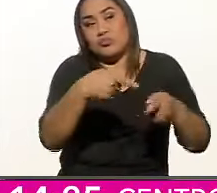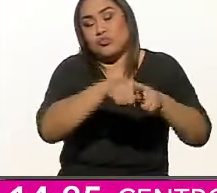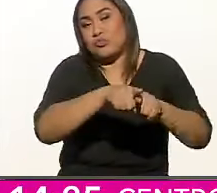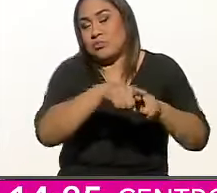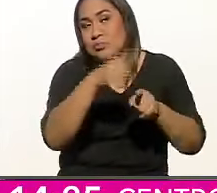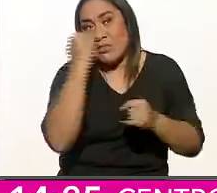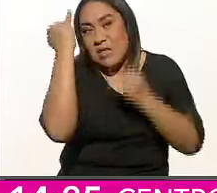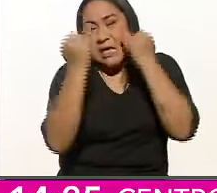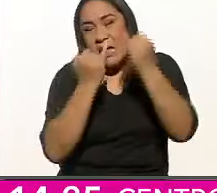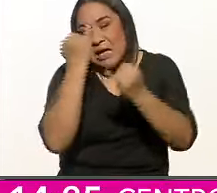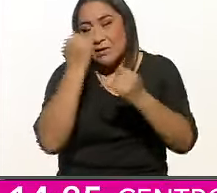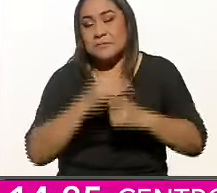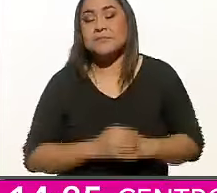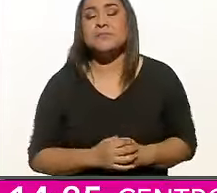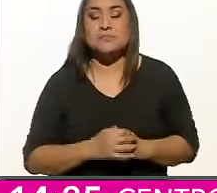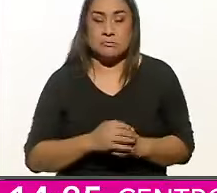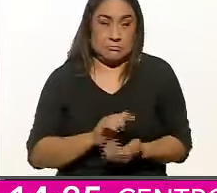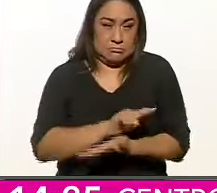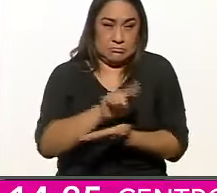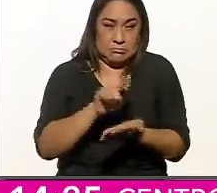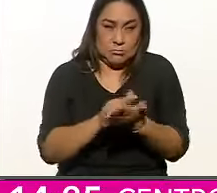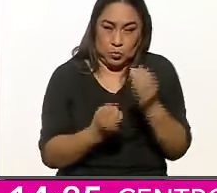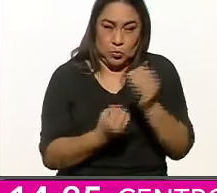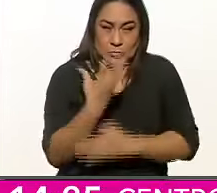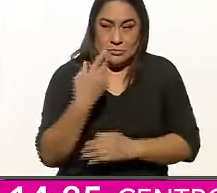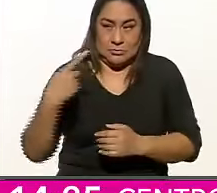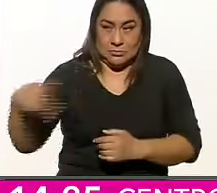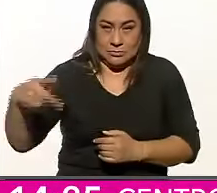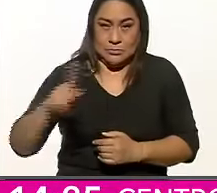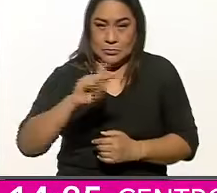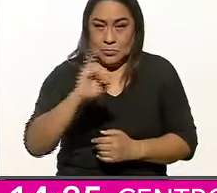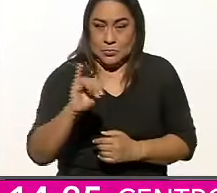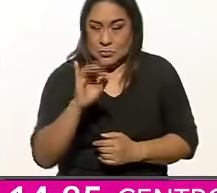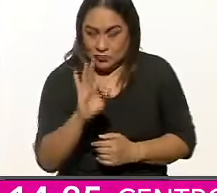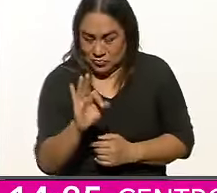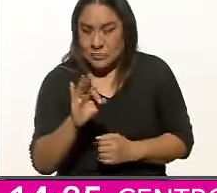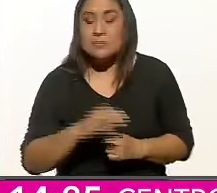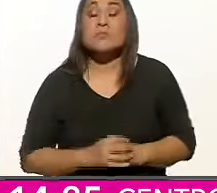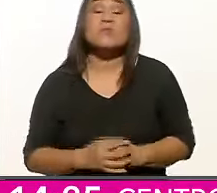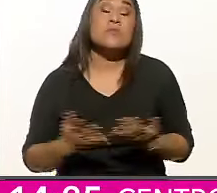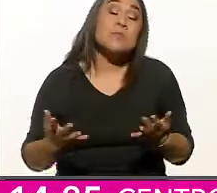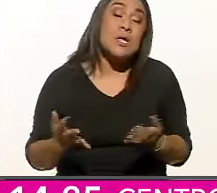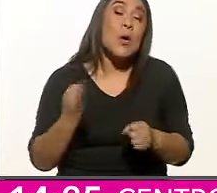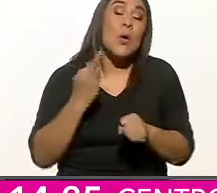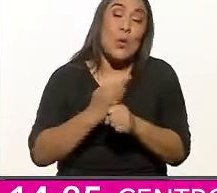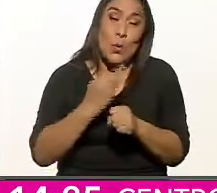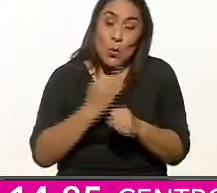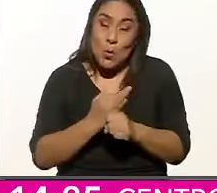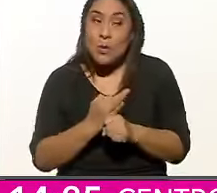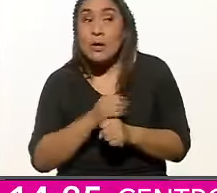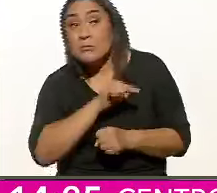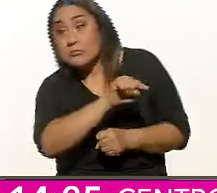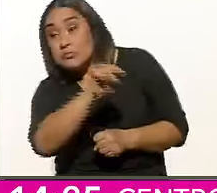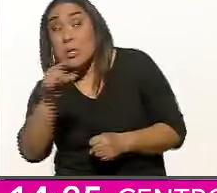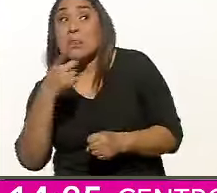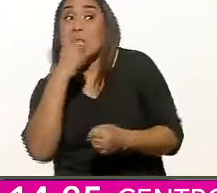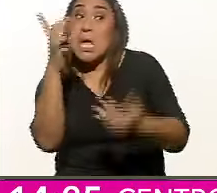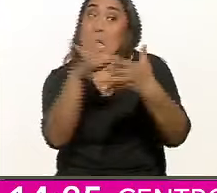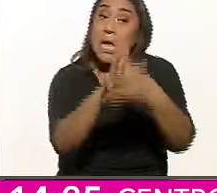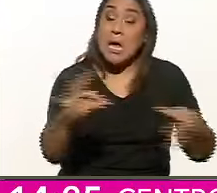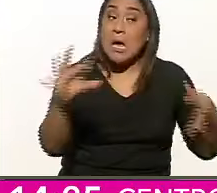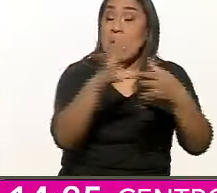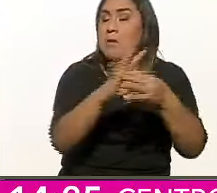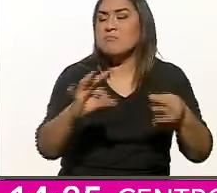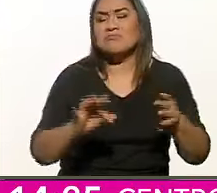La reforma del poder judicial, a contrapelo de lo que ellas y ellos afirman, es